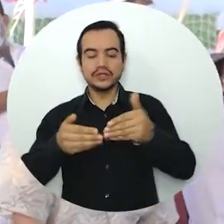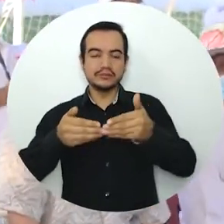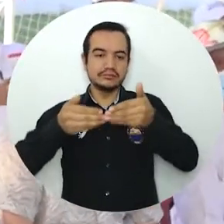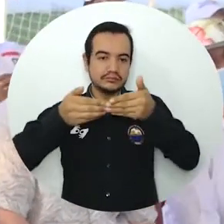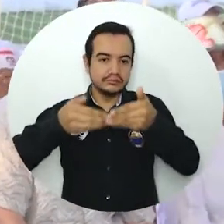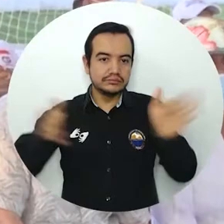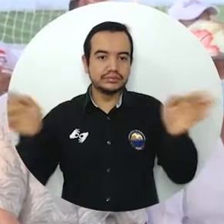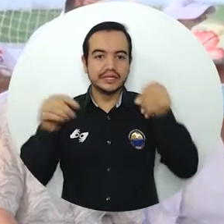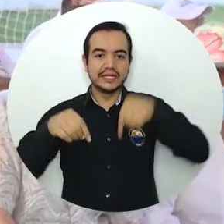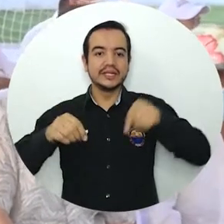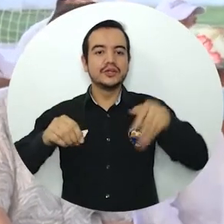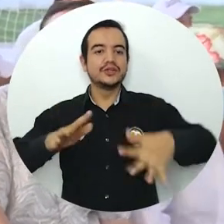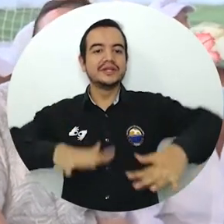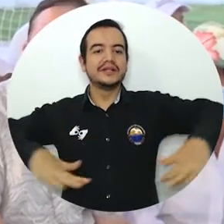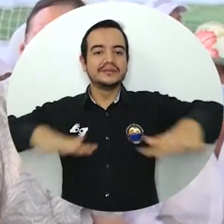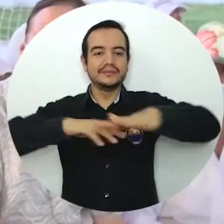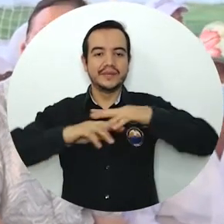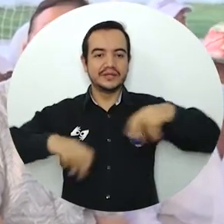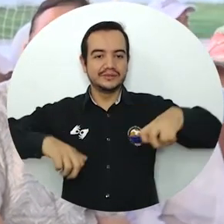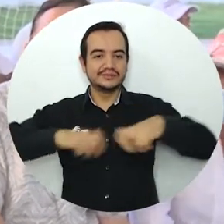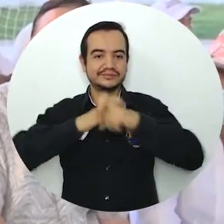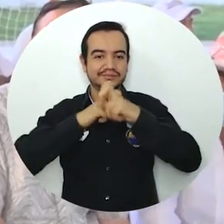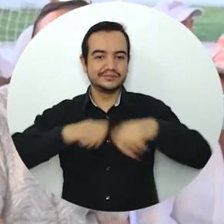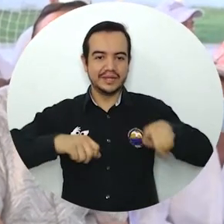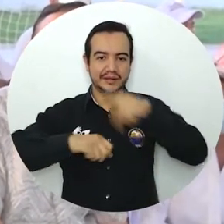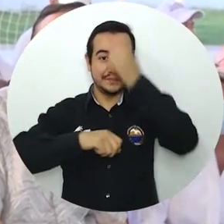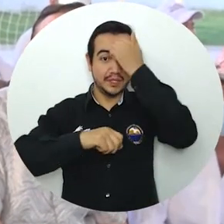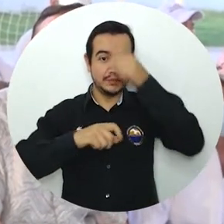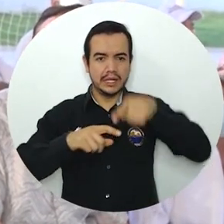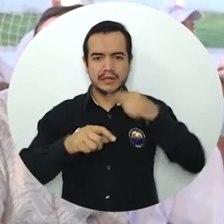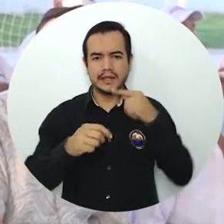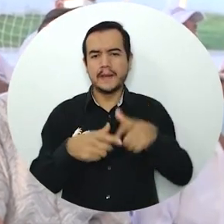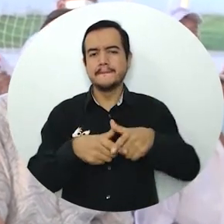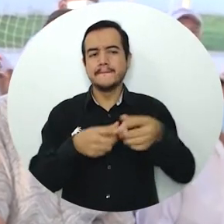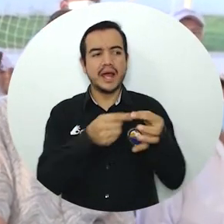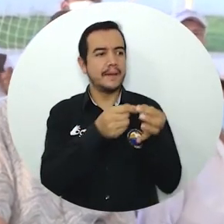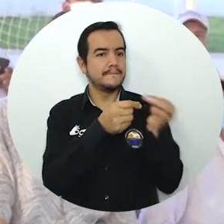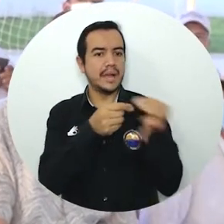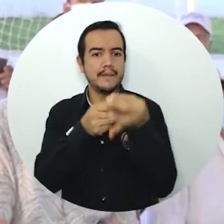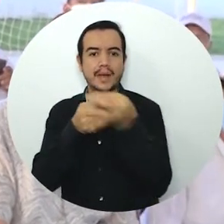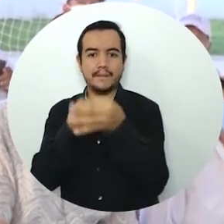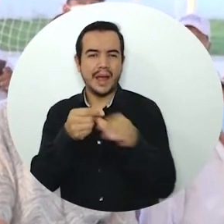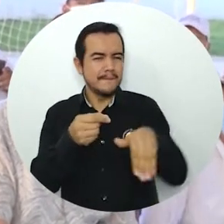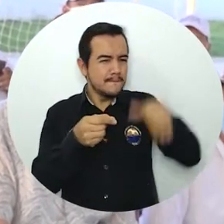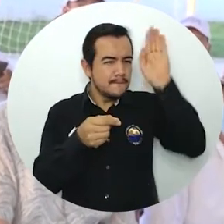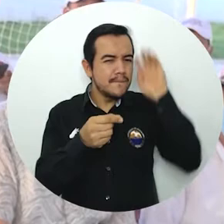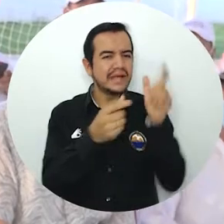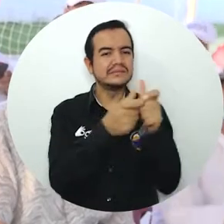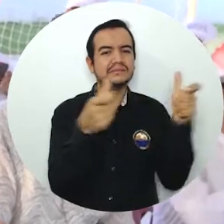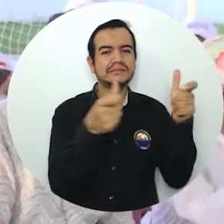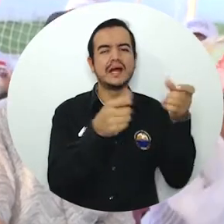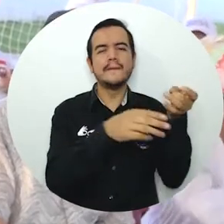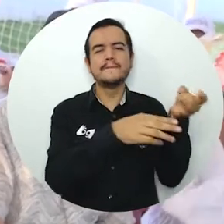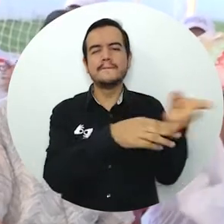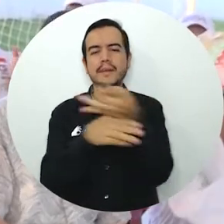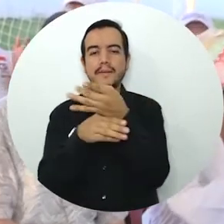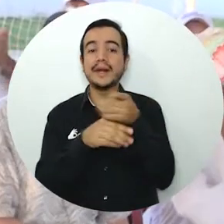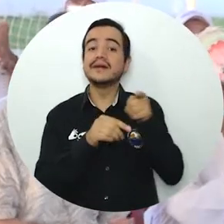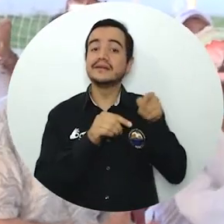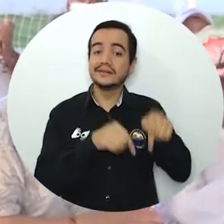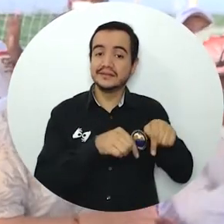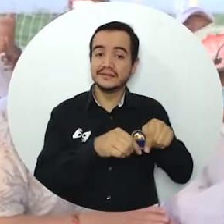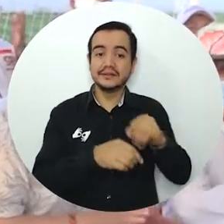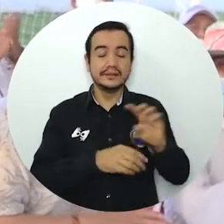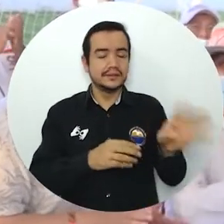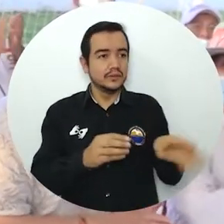sede digital en el Parque Temático. Es la sala más amplia que tenemos en el Magdalena de las 20 que ya tenemos. 12